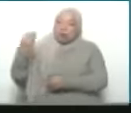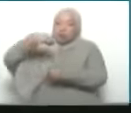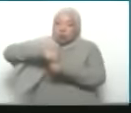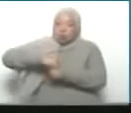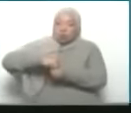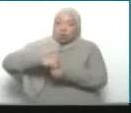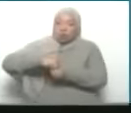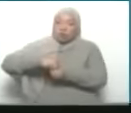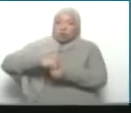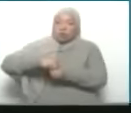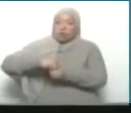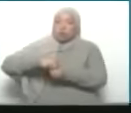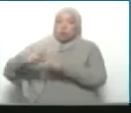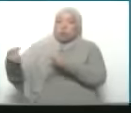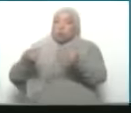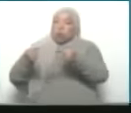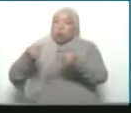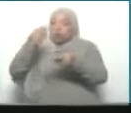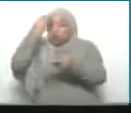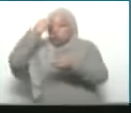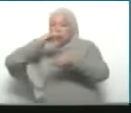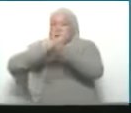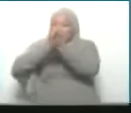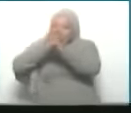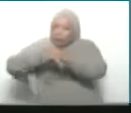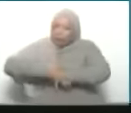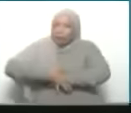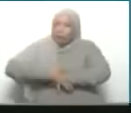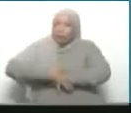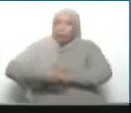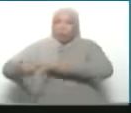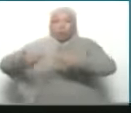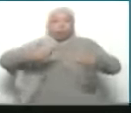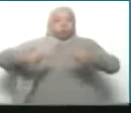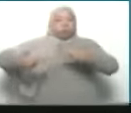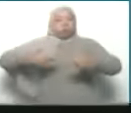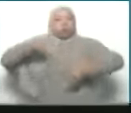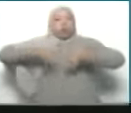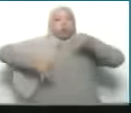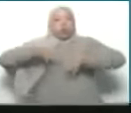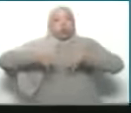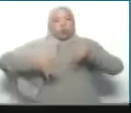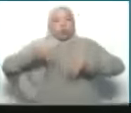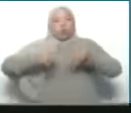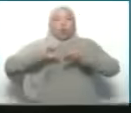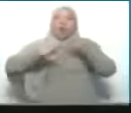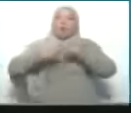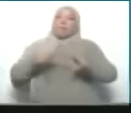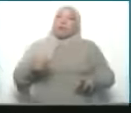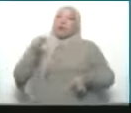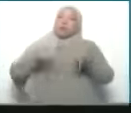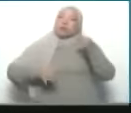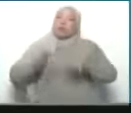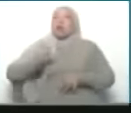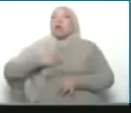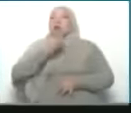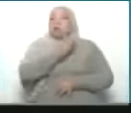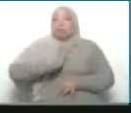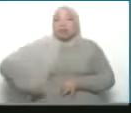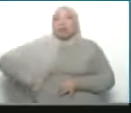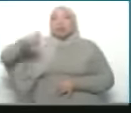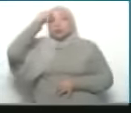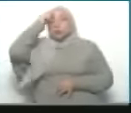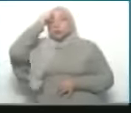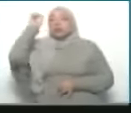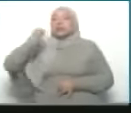intervenir en esta situación lograr un cese al fuego lograr negociaciones justas y lograr la paz justa podría ser el presidente